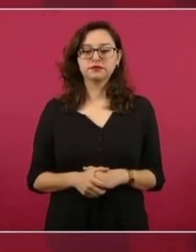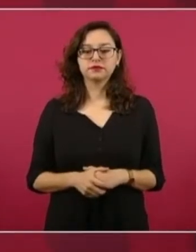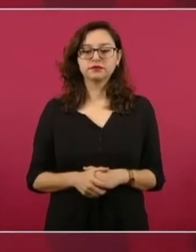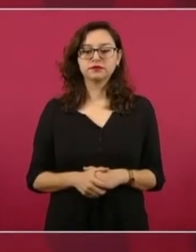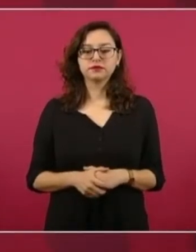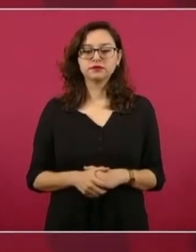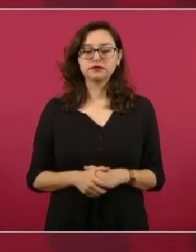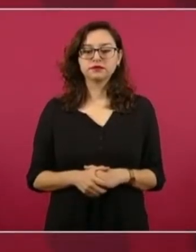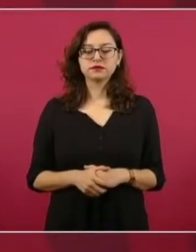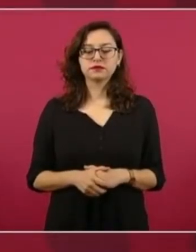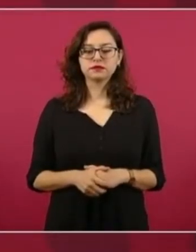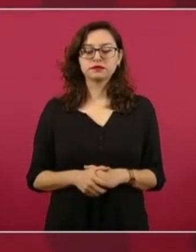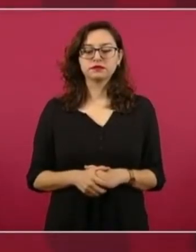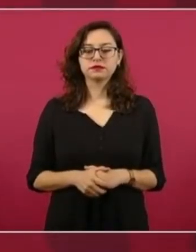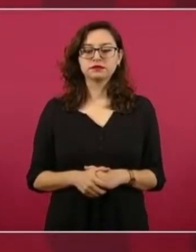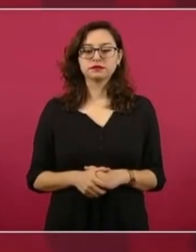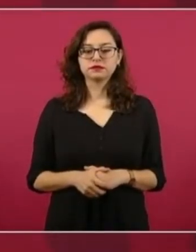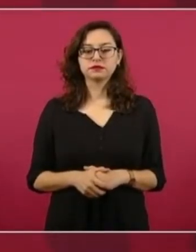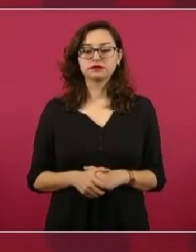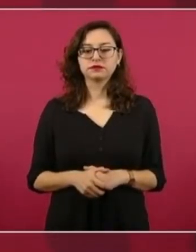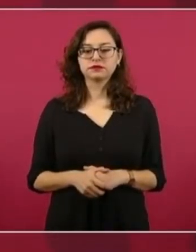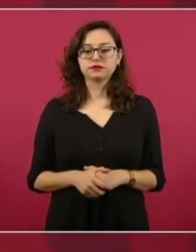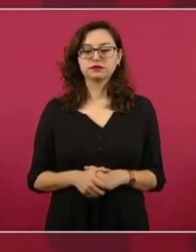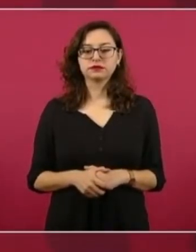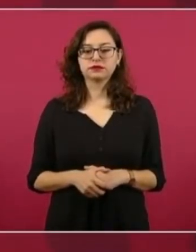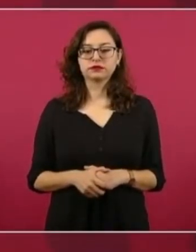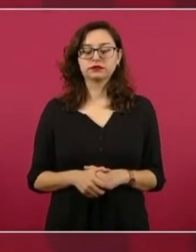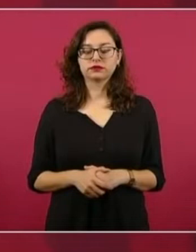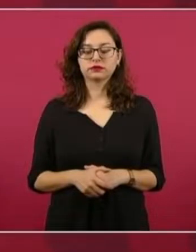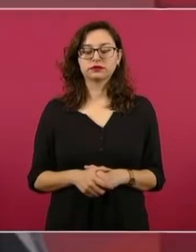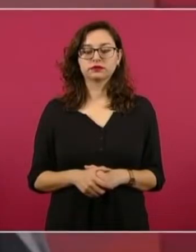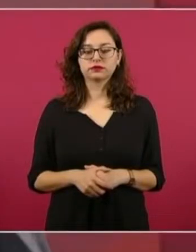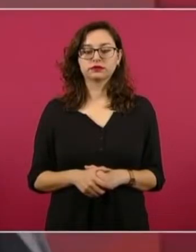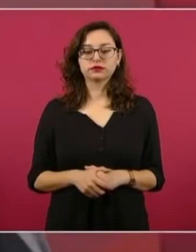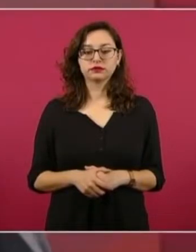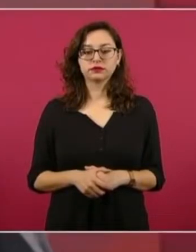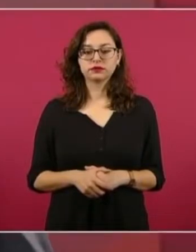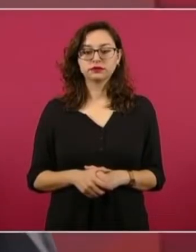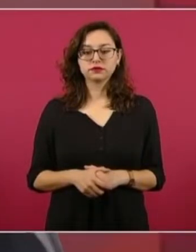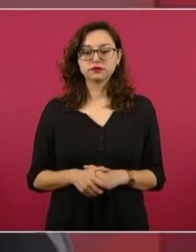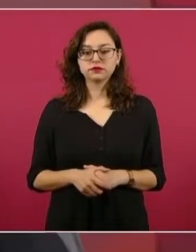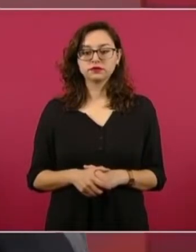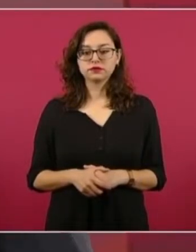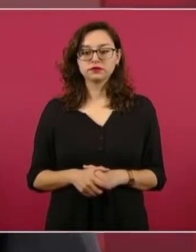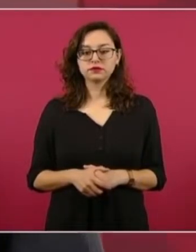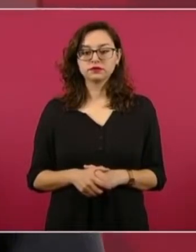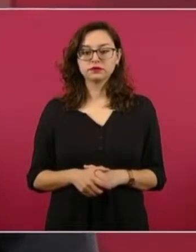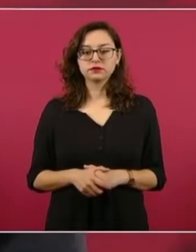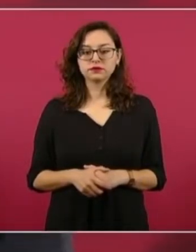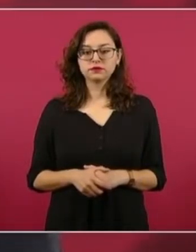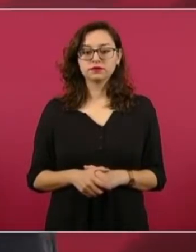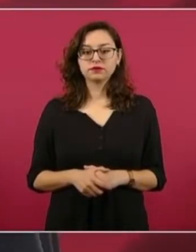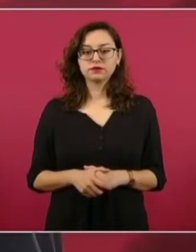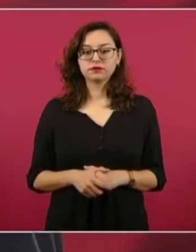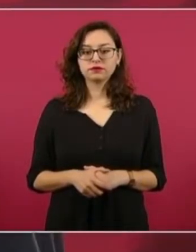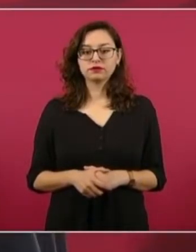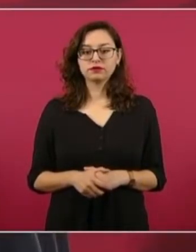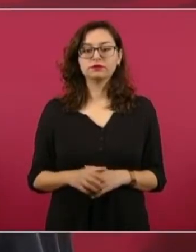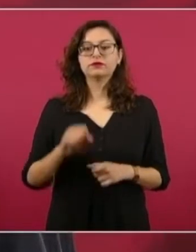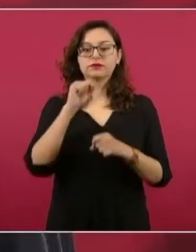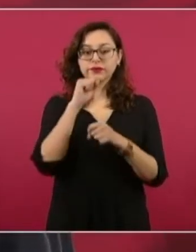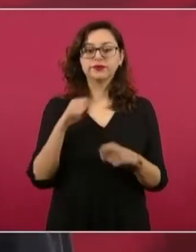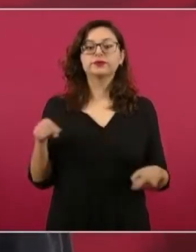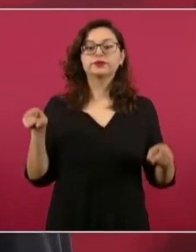Quiero también dar a conocer al pueblo de